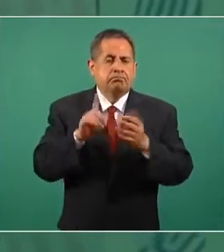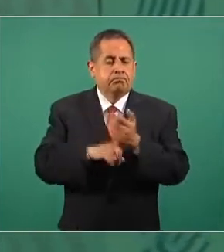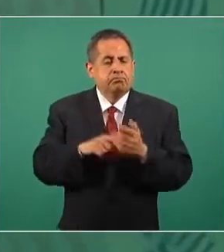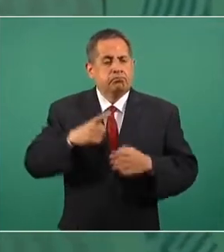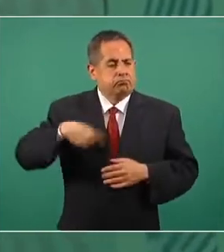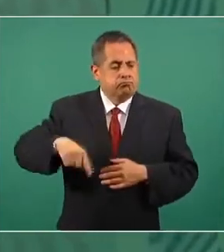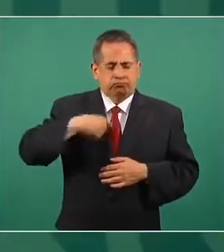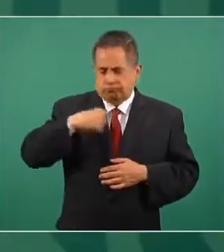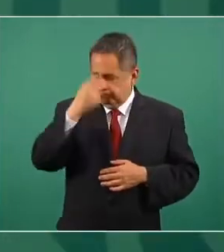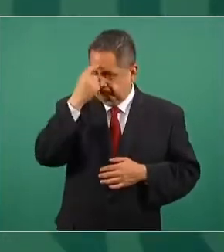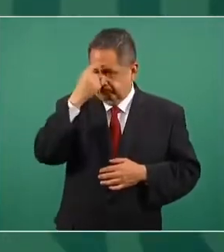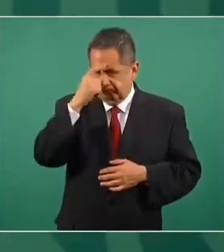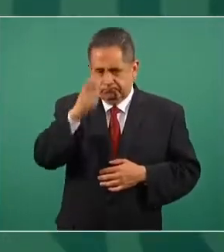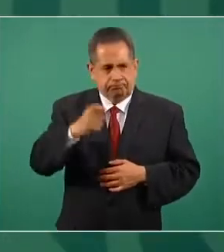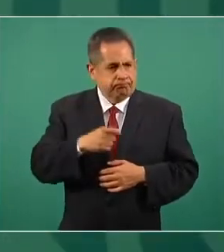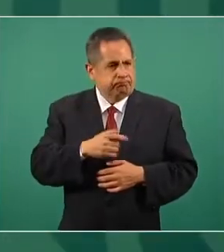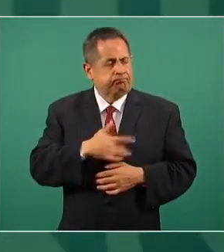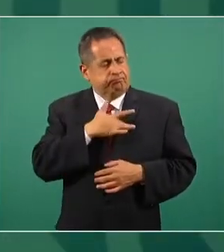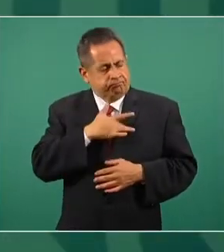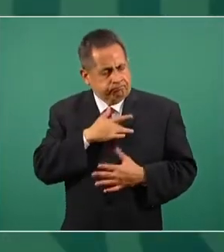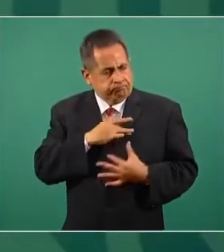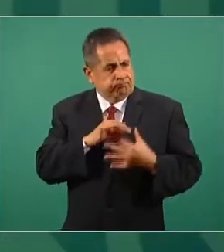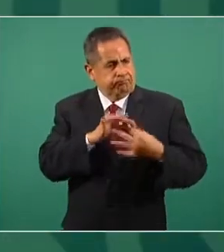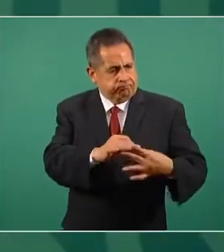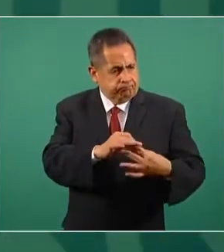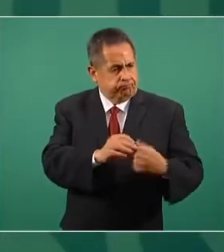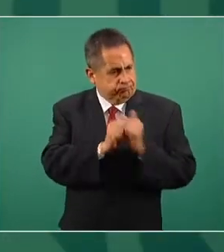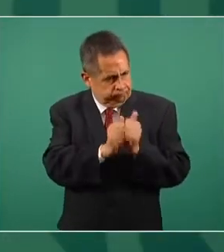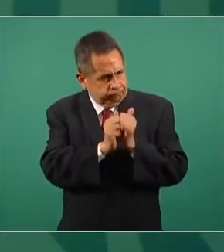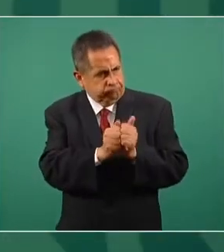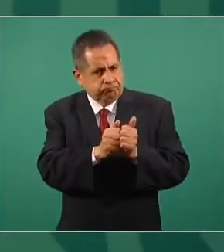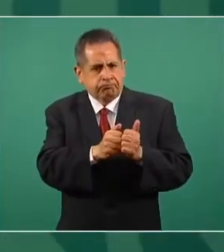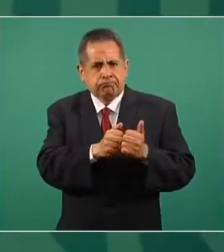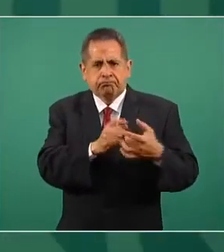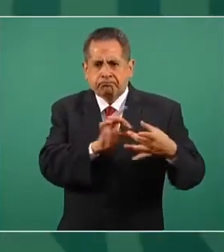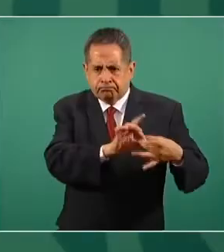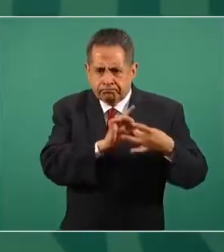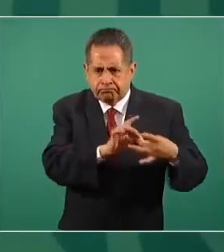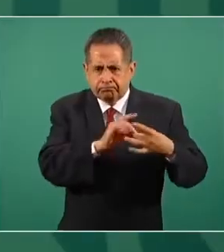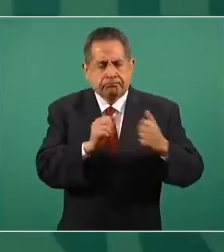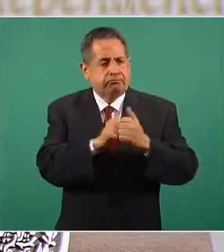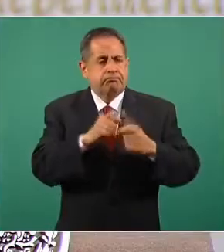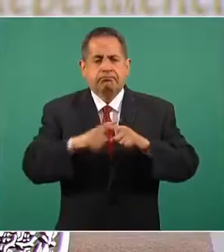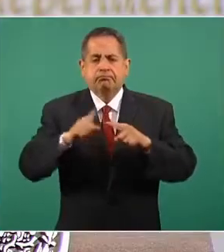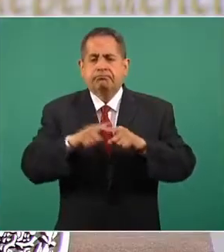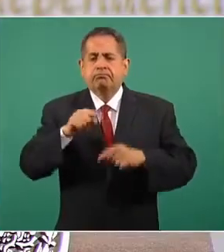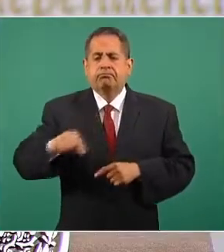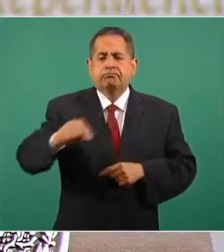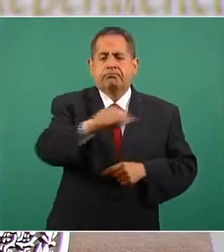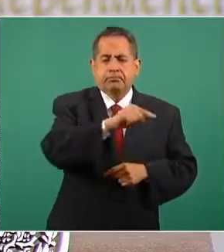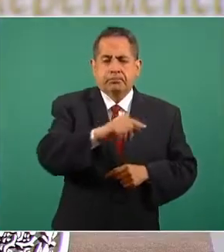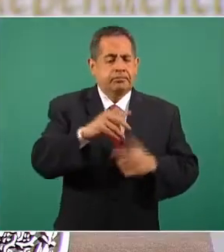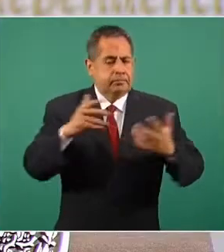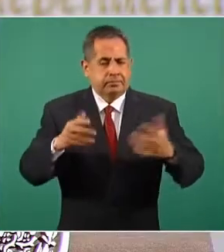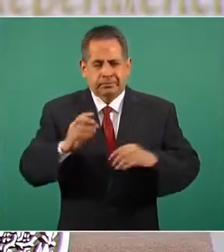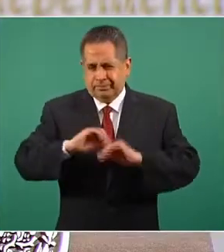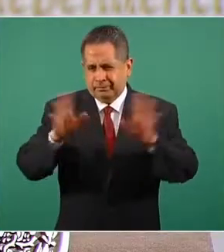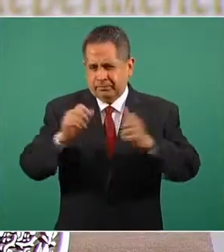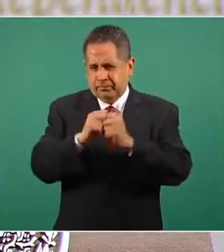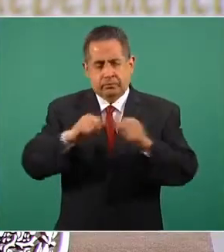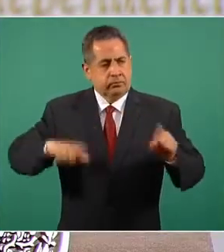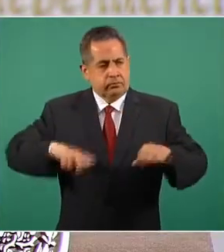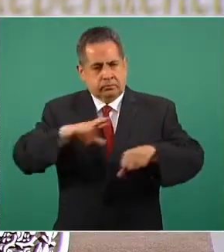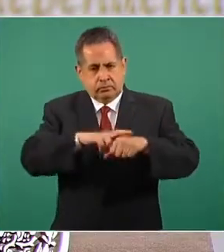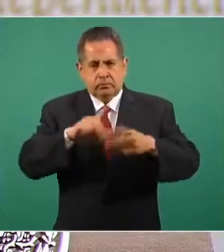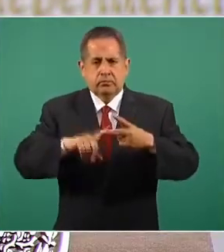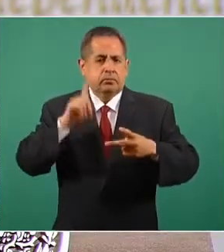actitud de cooperación y colaboración con todos los sectores, obviamente con los gobernadores, con la